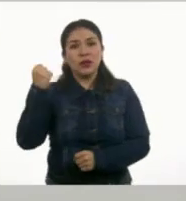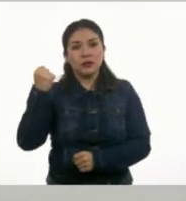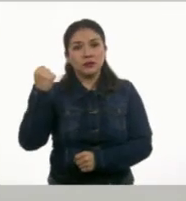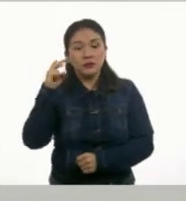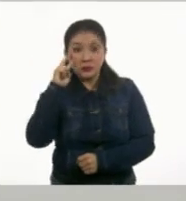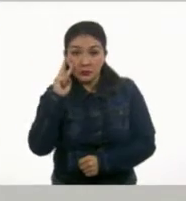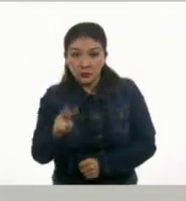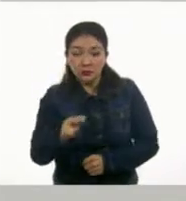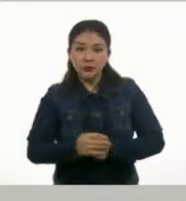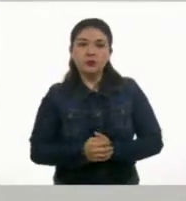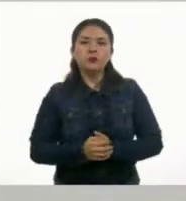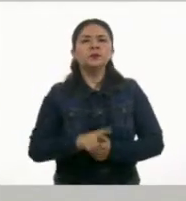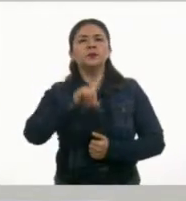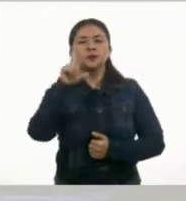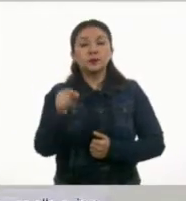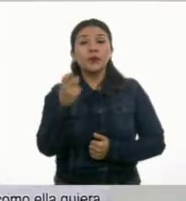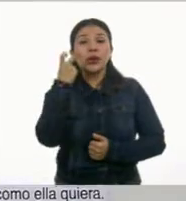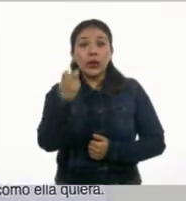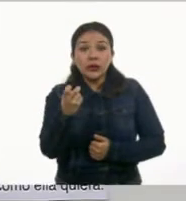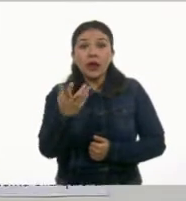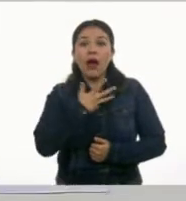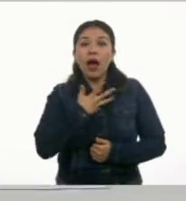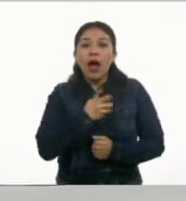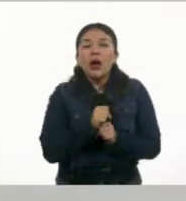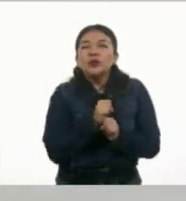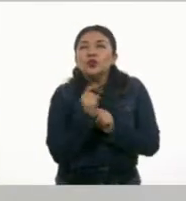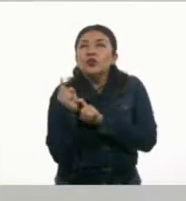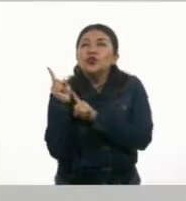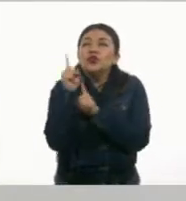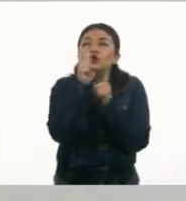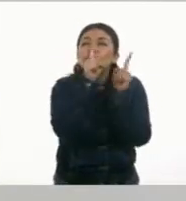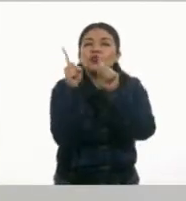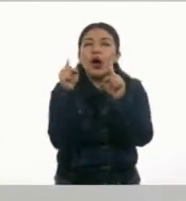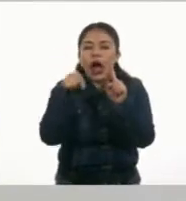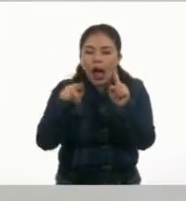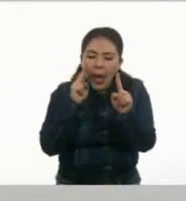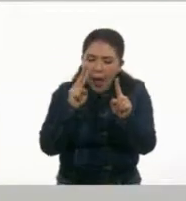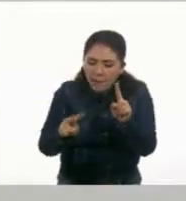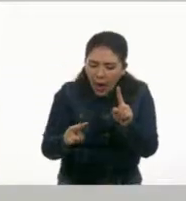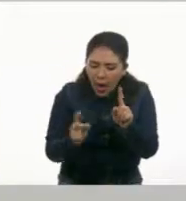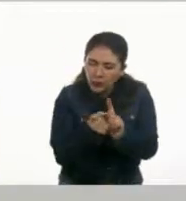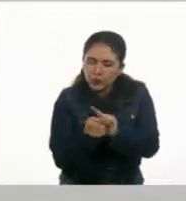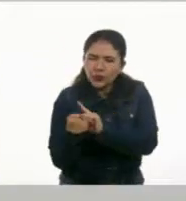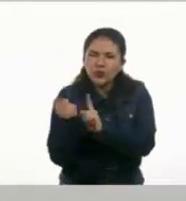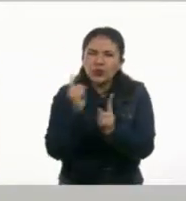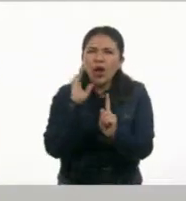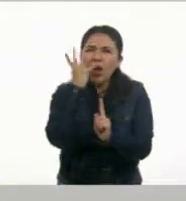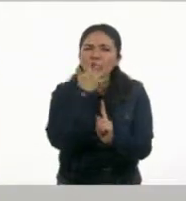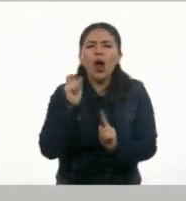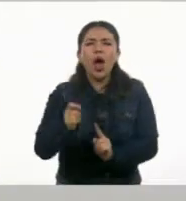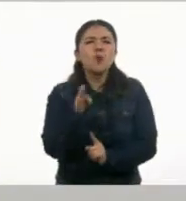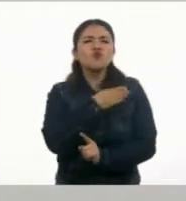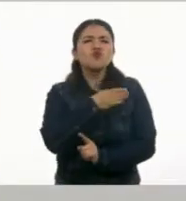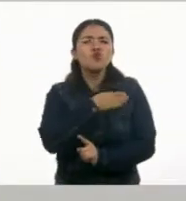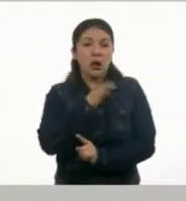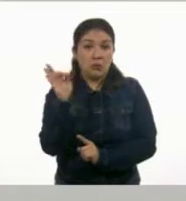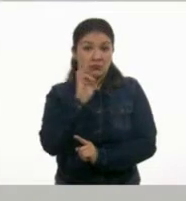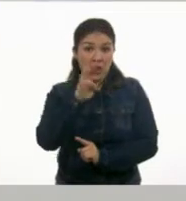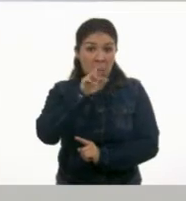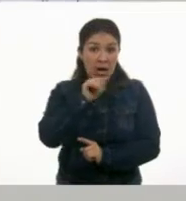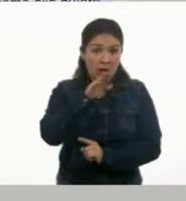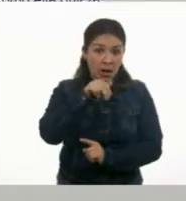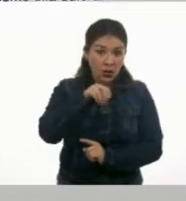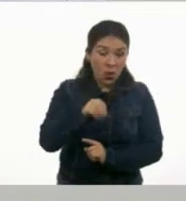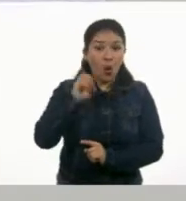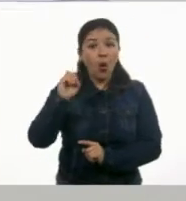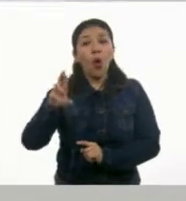reconozca. Y luego pusimos, entonces estira y dirige hacia el sol una pequeña y encantadora ramita inofensiva. Si se trata de una ramita